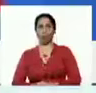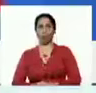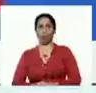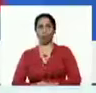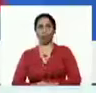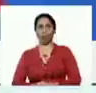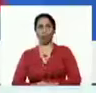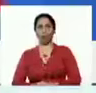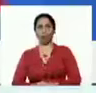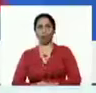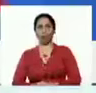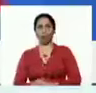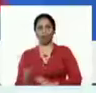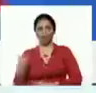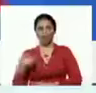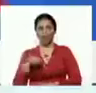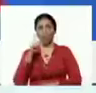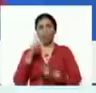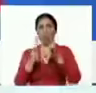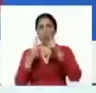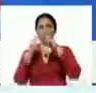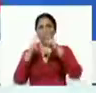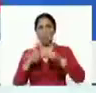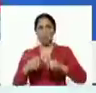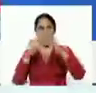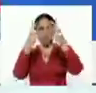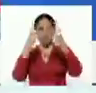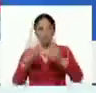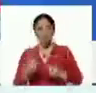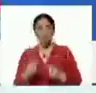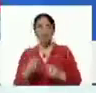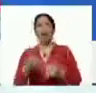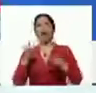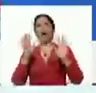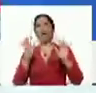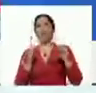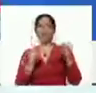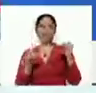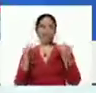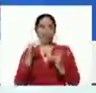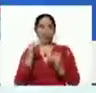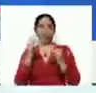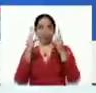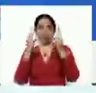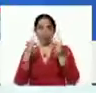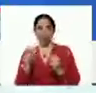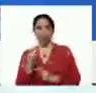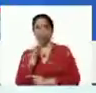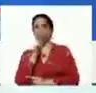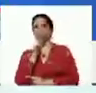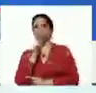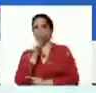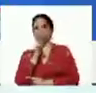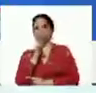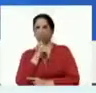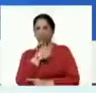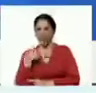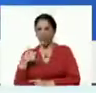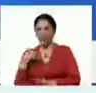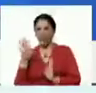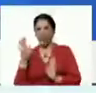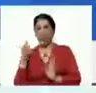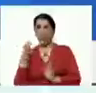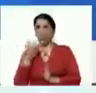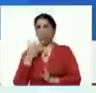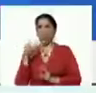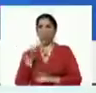Ahí tenemos algunas cifras. Ah, que han subido las cifras. Quieren desconocer las agencias de noticias,